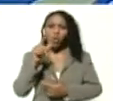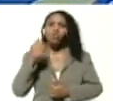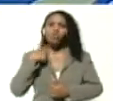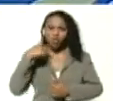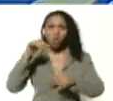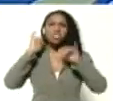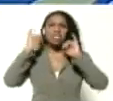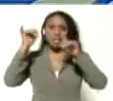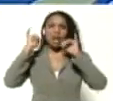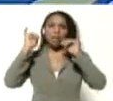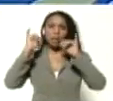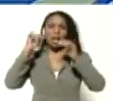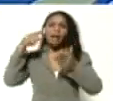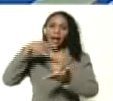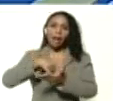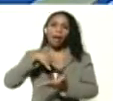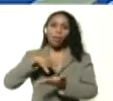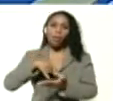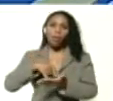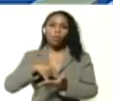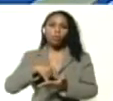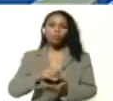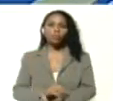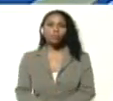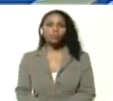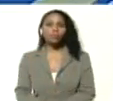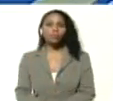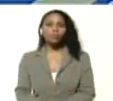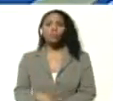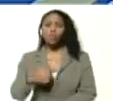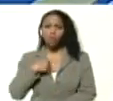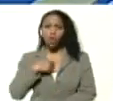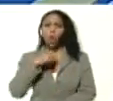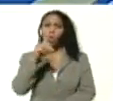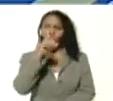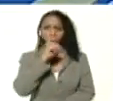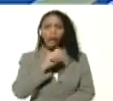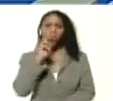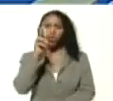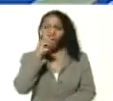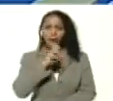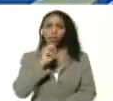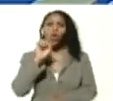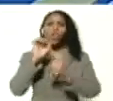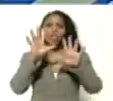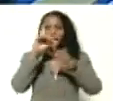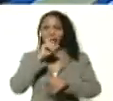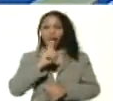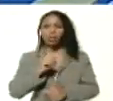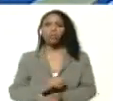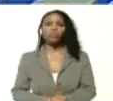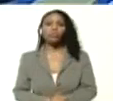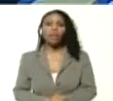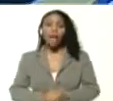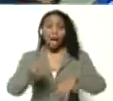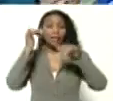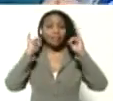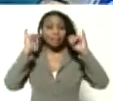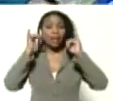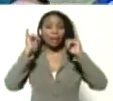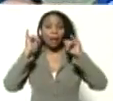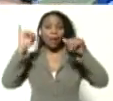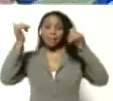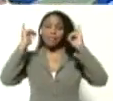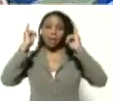celebré Carabobo teniendo un año dos años tres años diez años a celebrar a